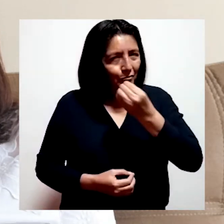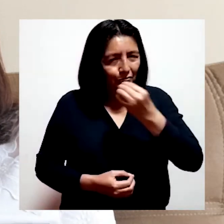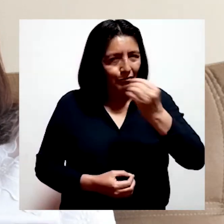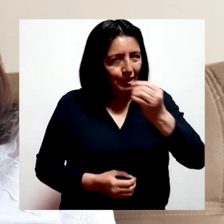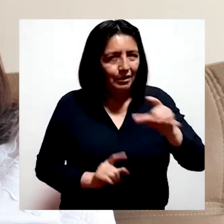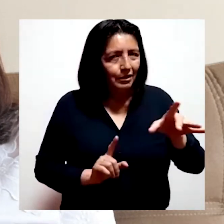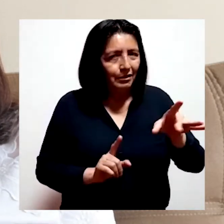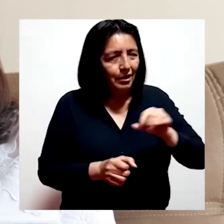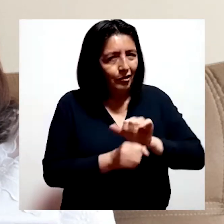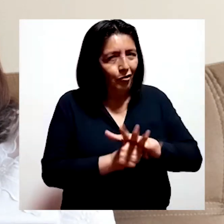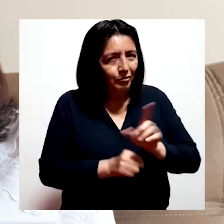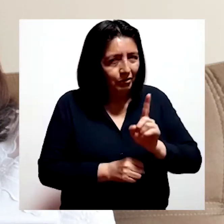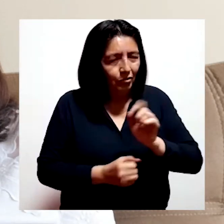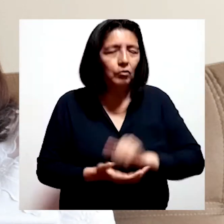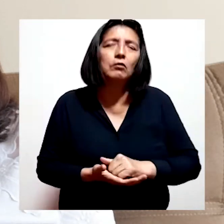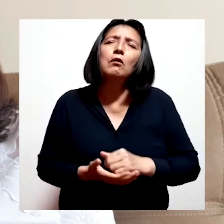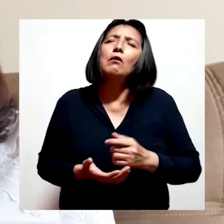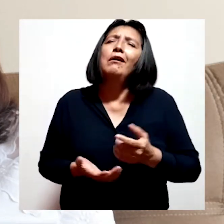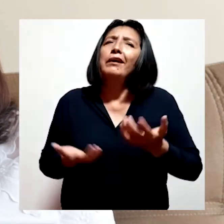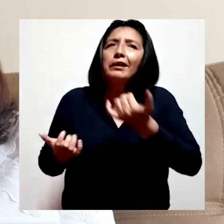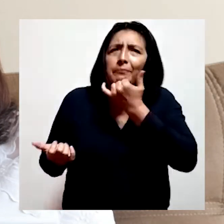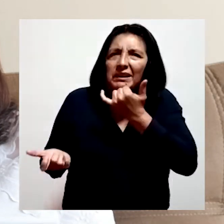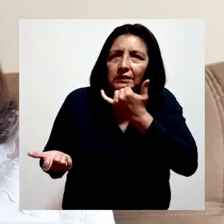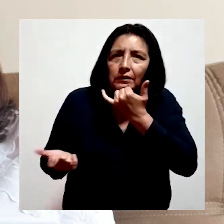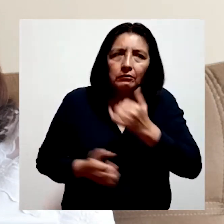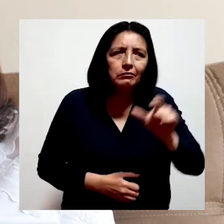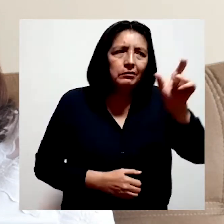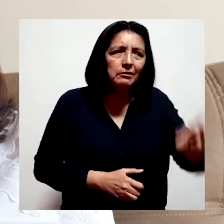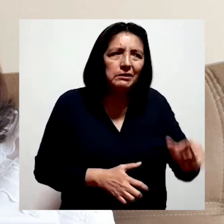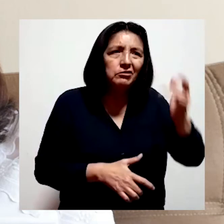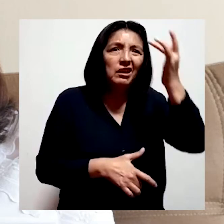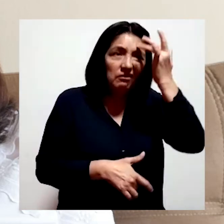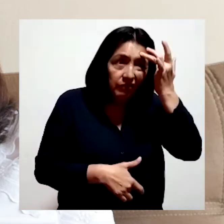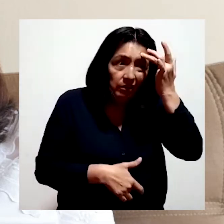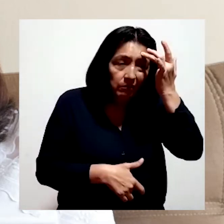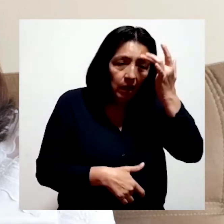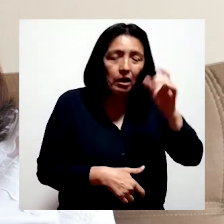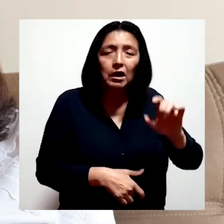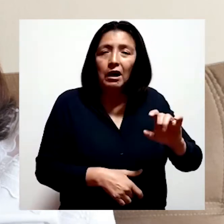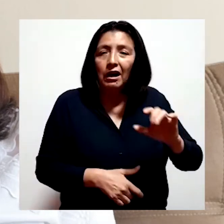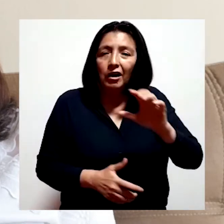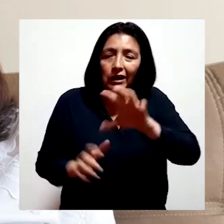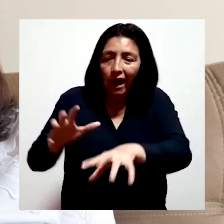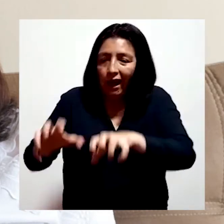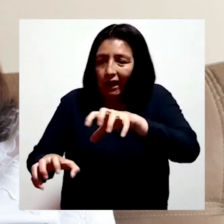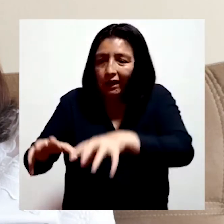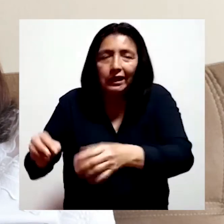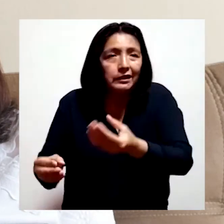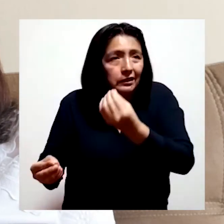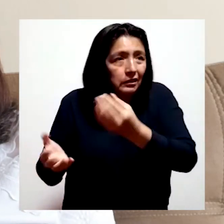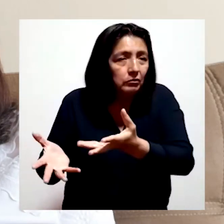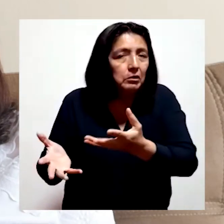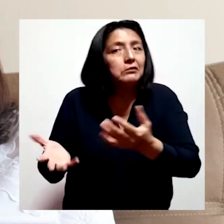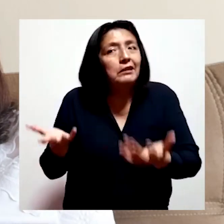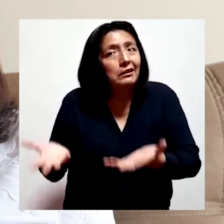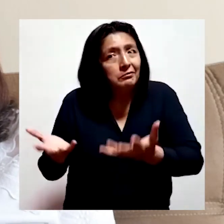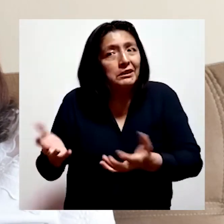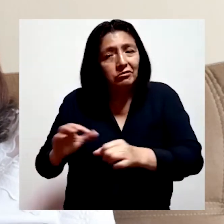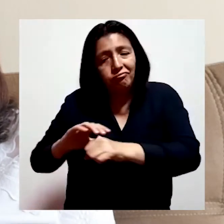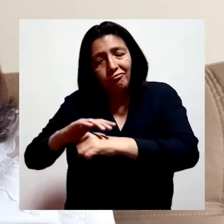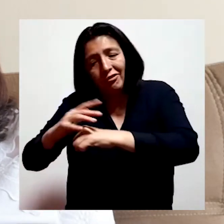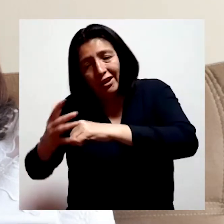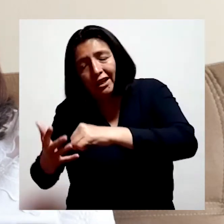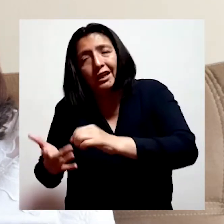Lo que sucede es que cuando un alimento ha sido manipulado por una persona contaminada, puede tener en su superficie